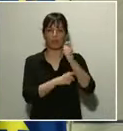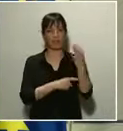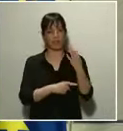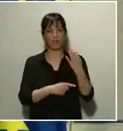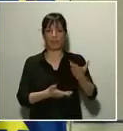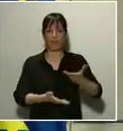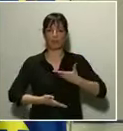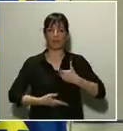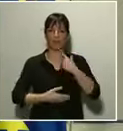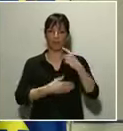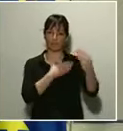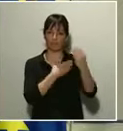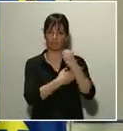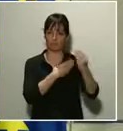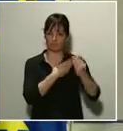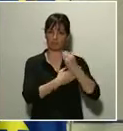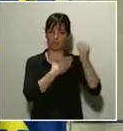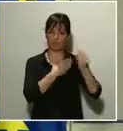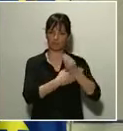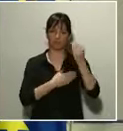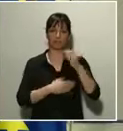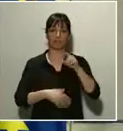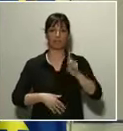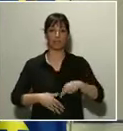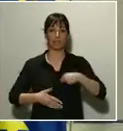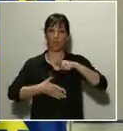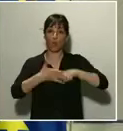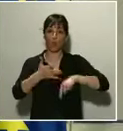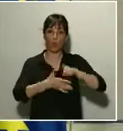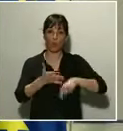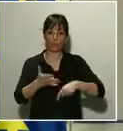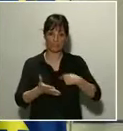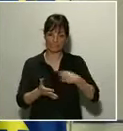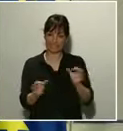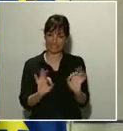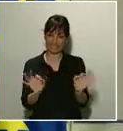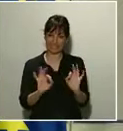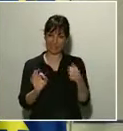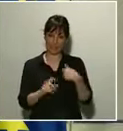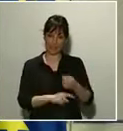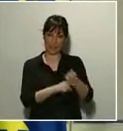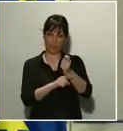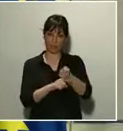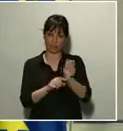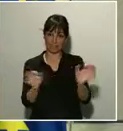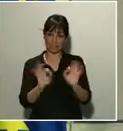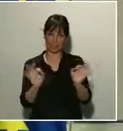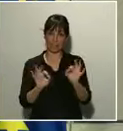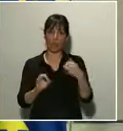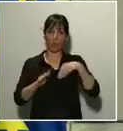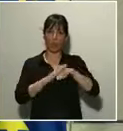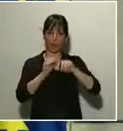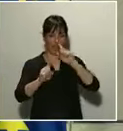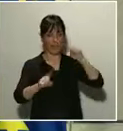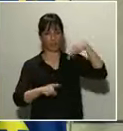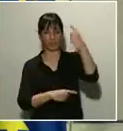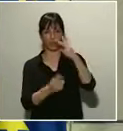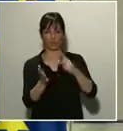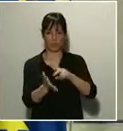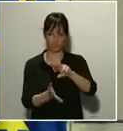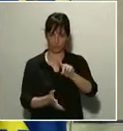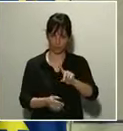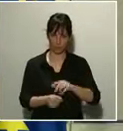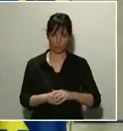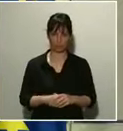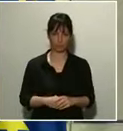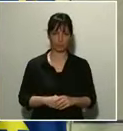y, asimismo, que las cuotas no consumidas de las capturas puedan pasar al año 2021. De igual modo que lo hacía